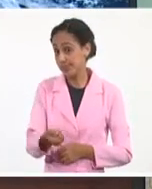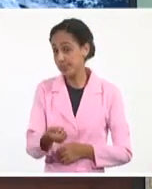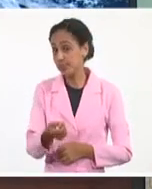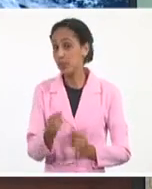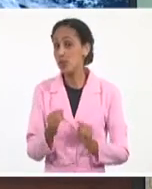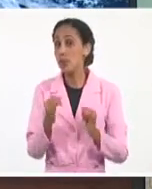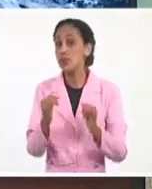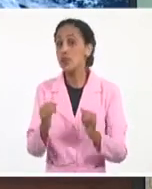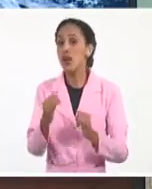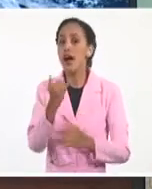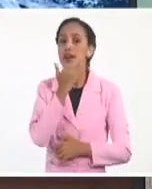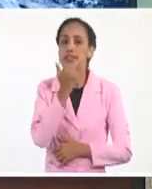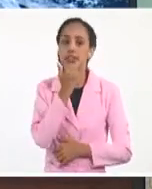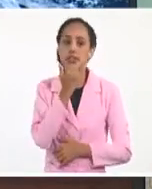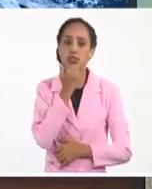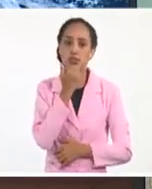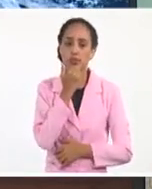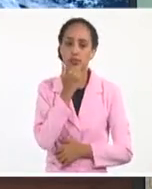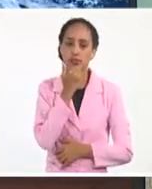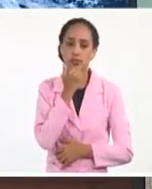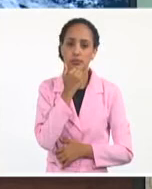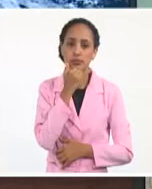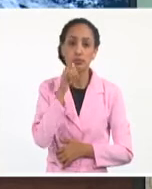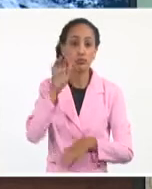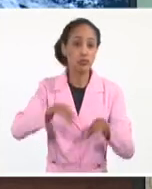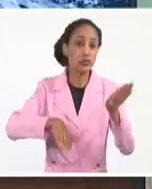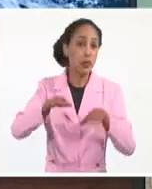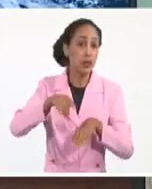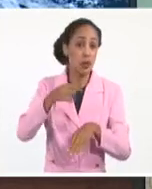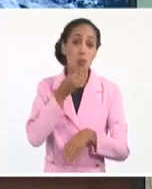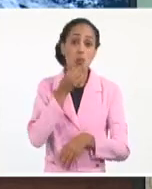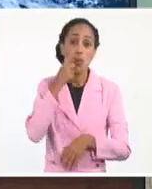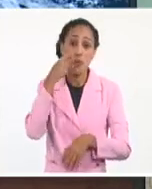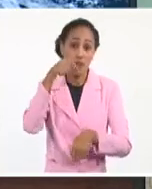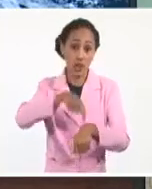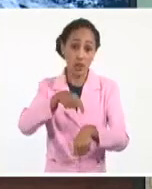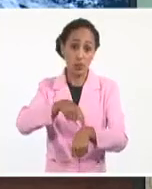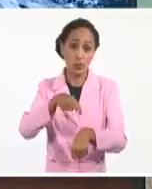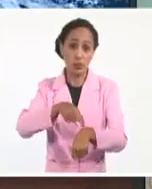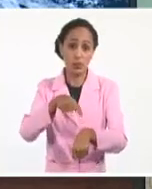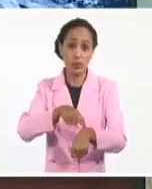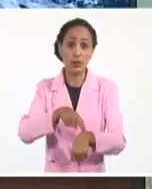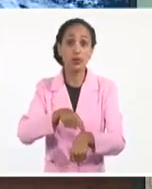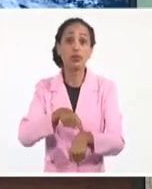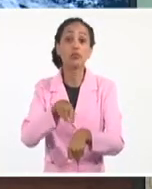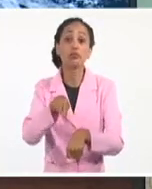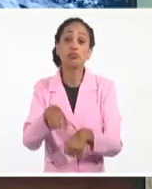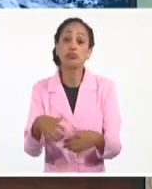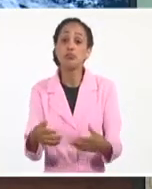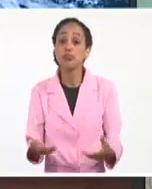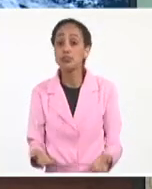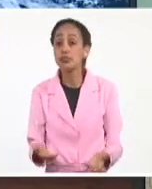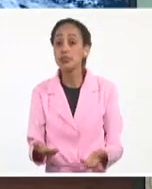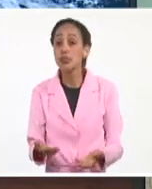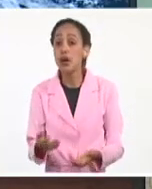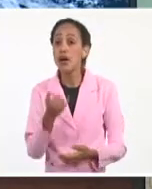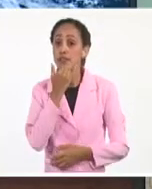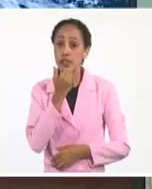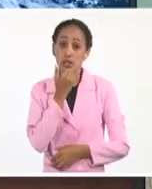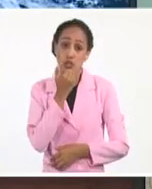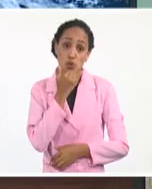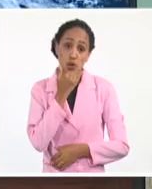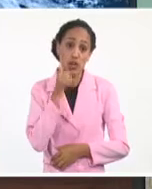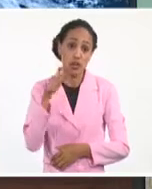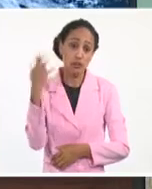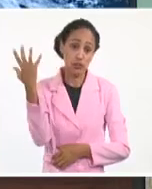afectación, según podemos verla en este momento. Serían los impactos que pudiéramos recibir de esta